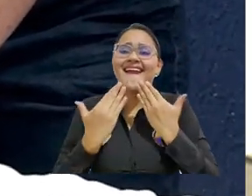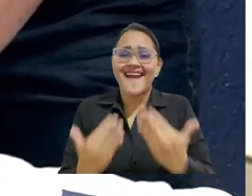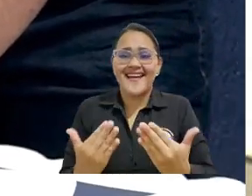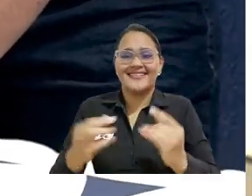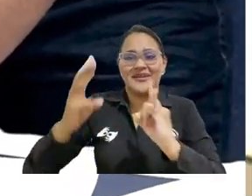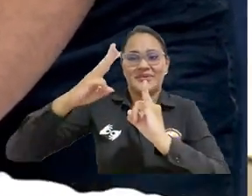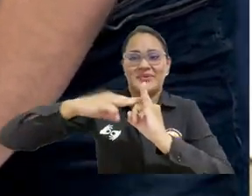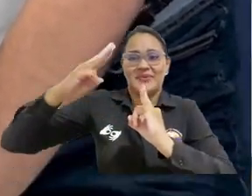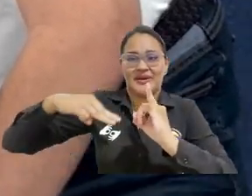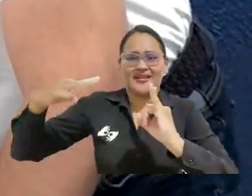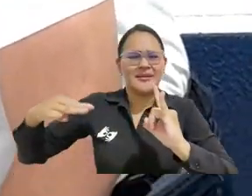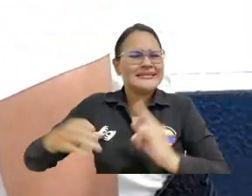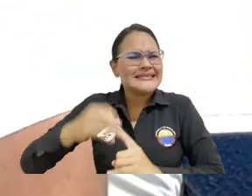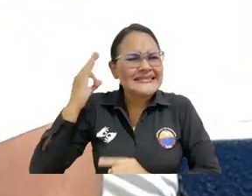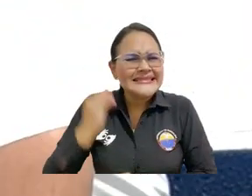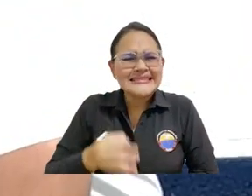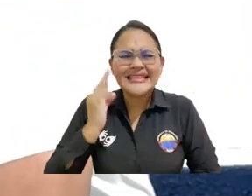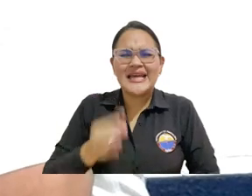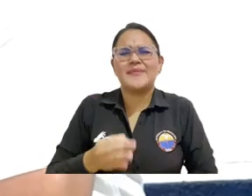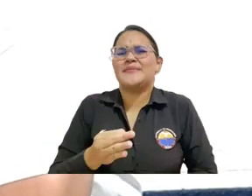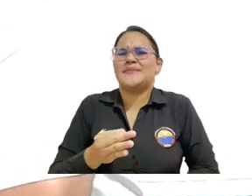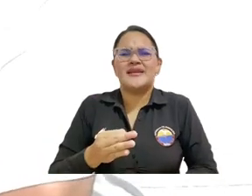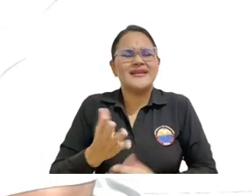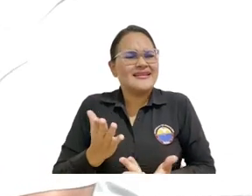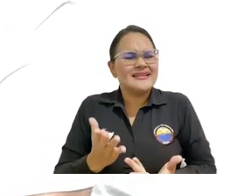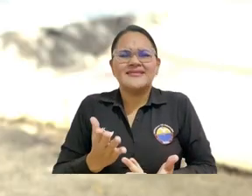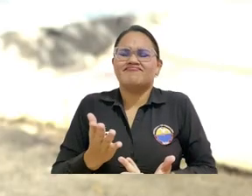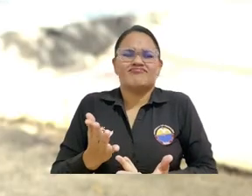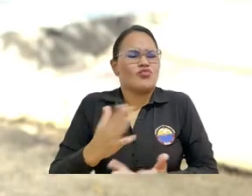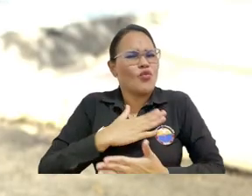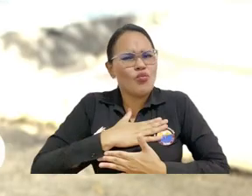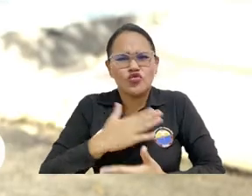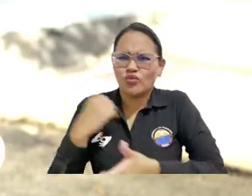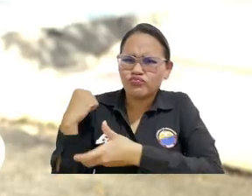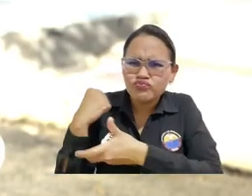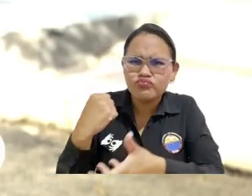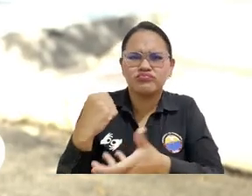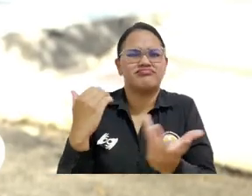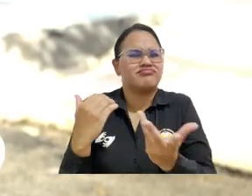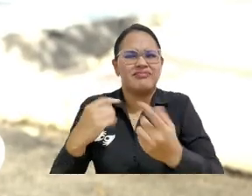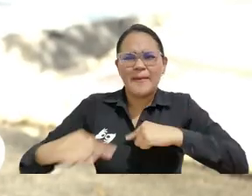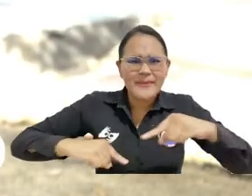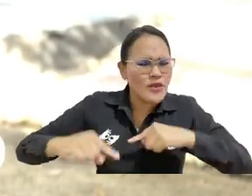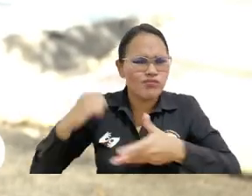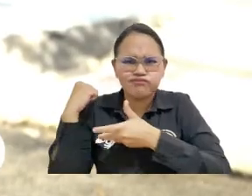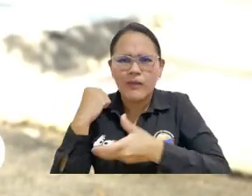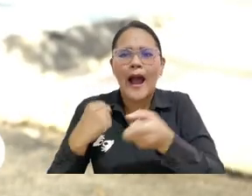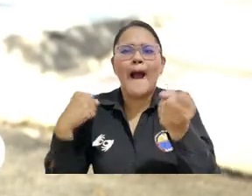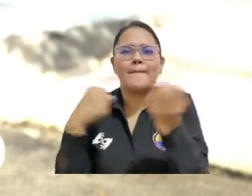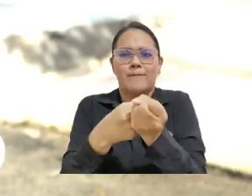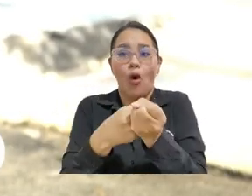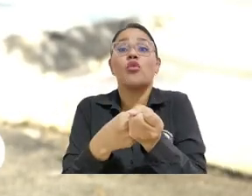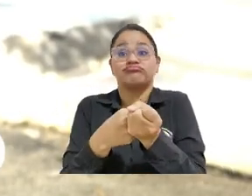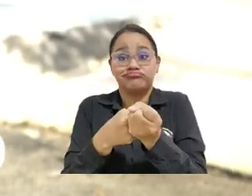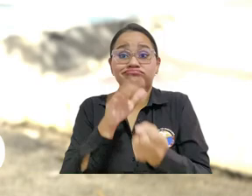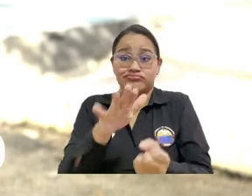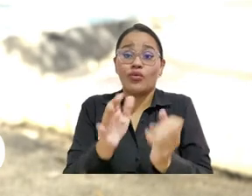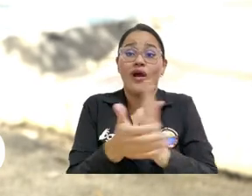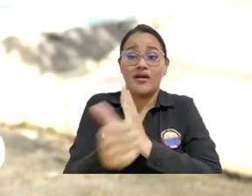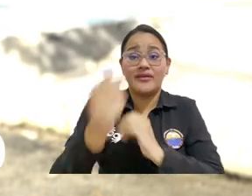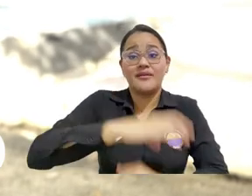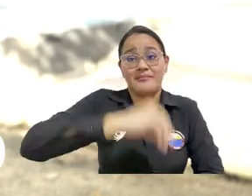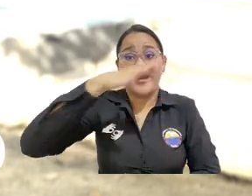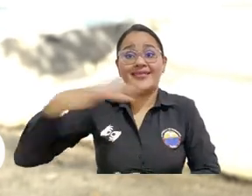Pues le damos la gracia a la Universidad Magdalena. Siempre estaremos prestos financieros y administrativamente para impulsar este tipo de programas que de verdad